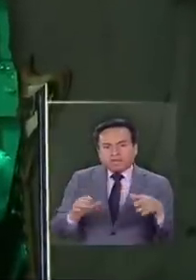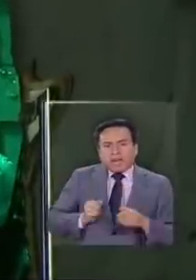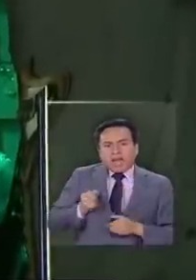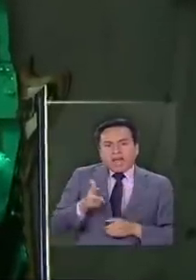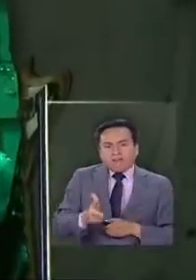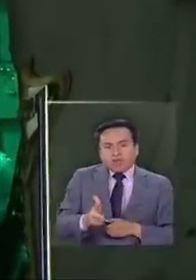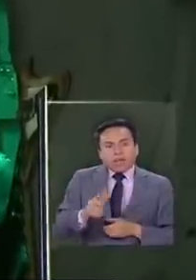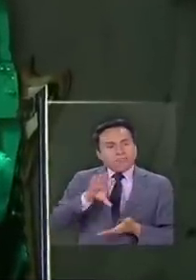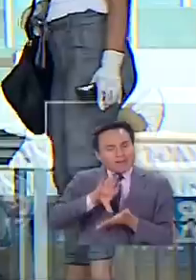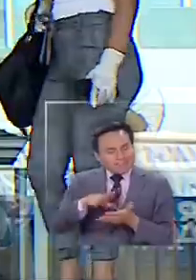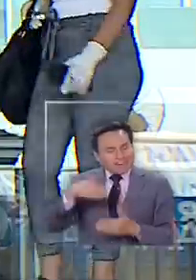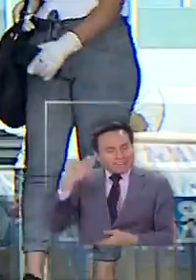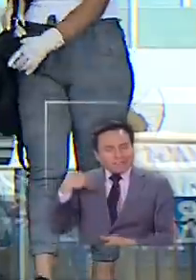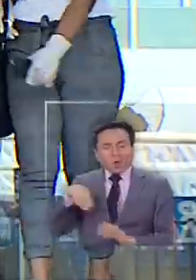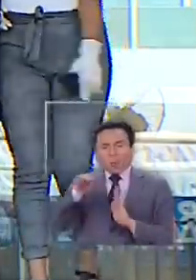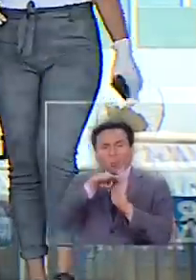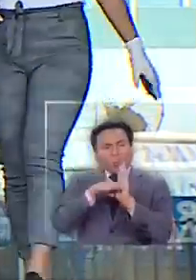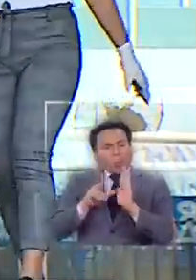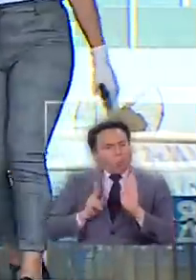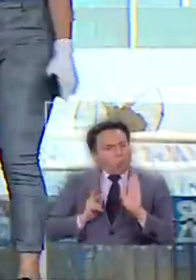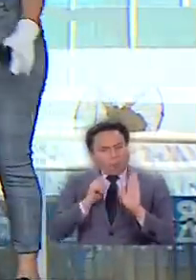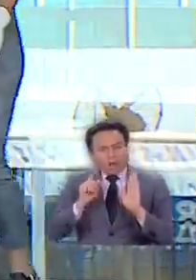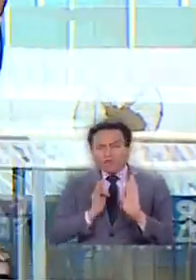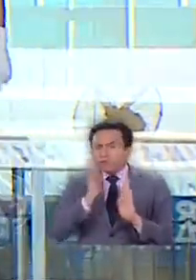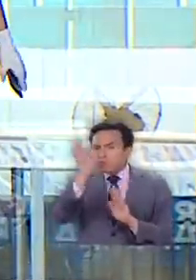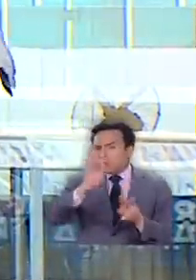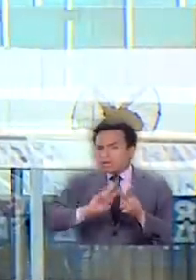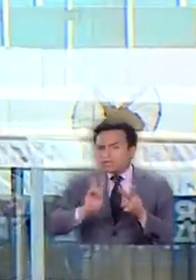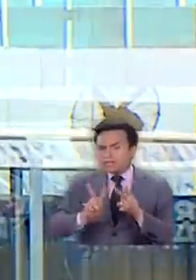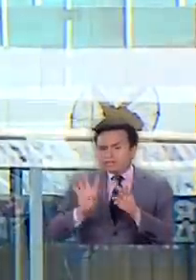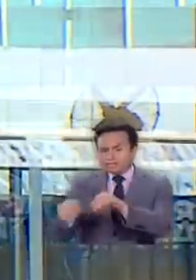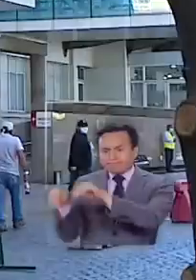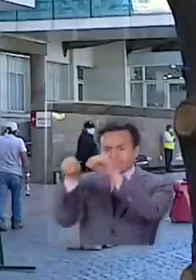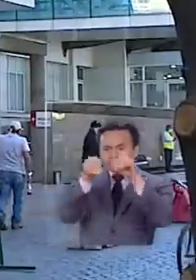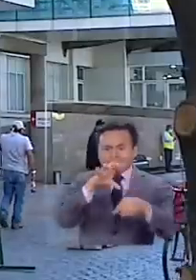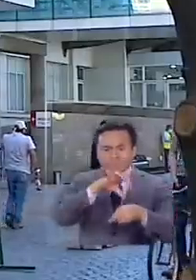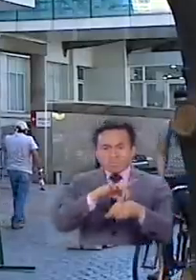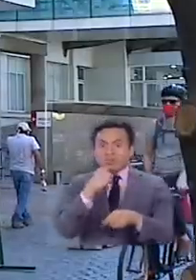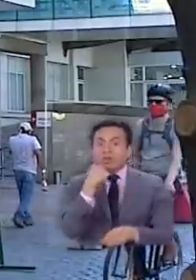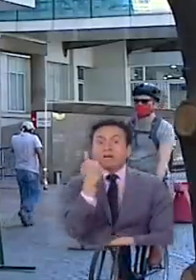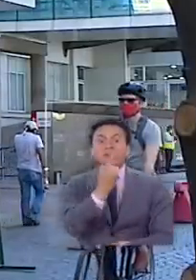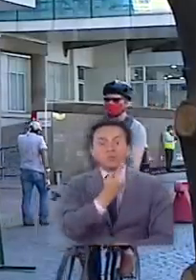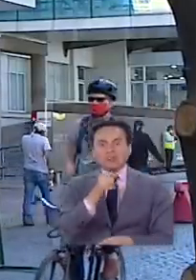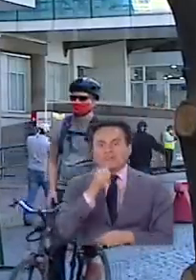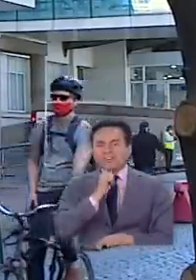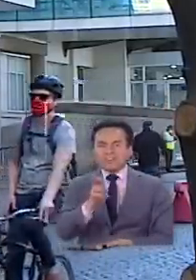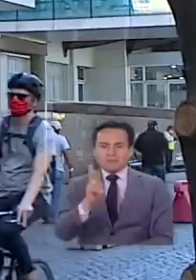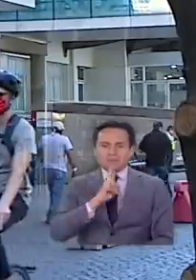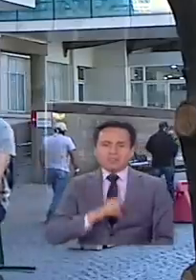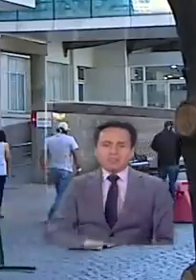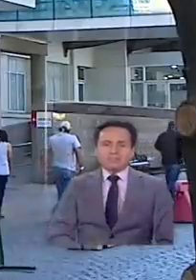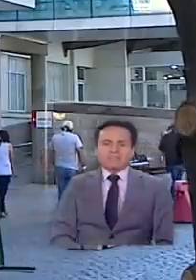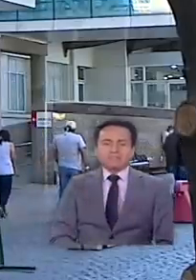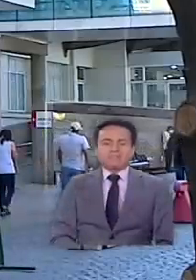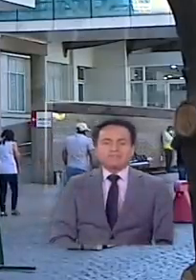en nuestro país. ¿Qué protocolos se aplicarán en futuros traslados médicos? Una pregunta aún sin respuesta.